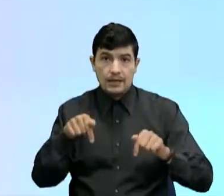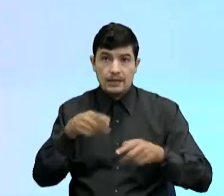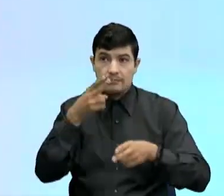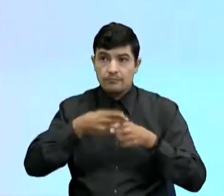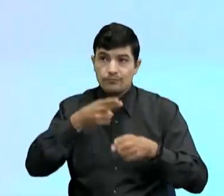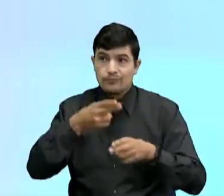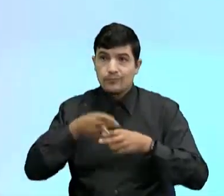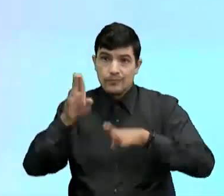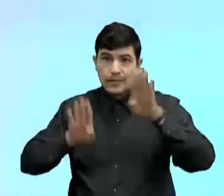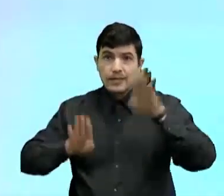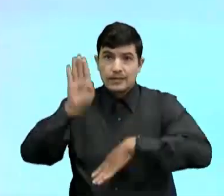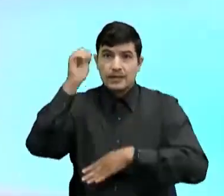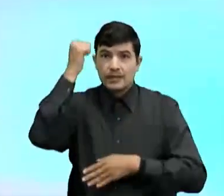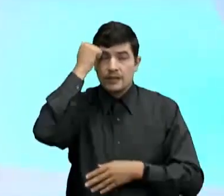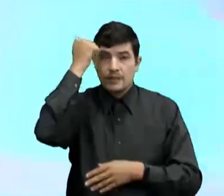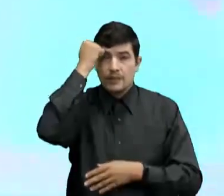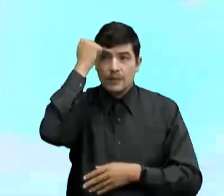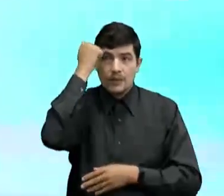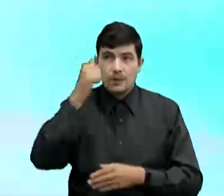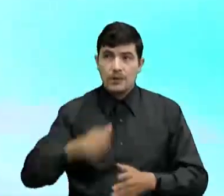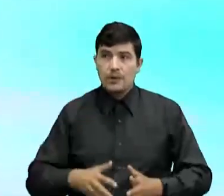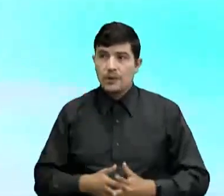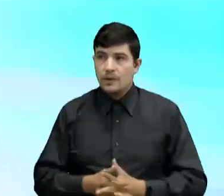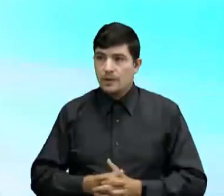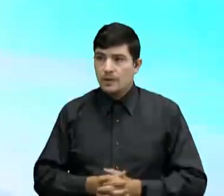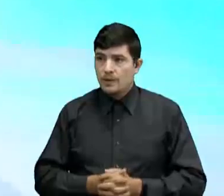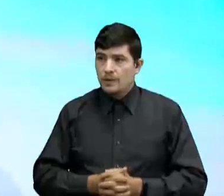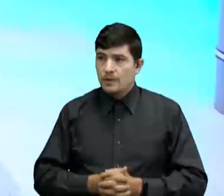llama Presente Profe